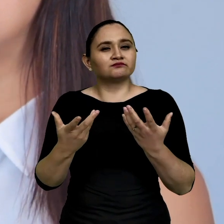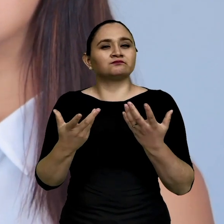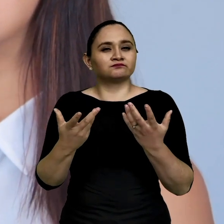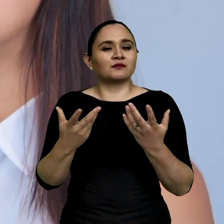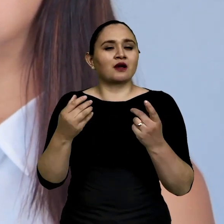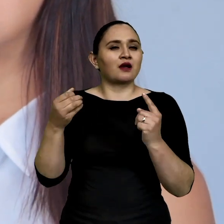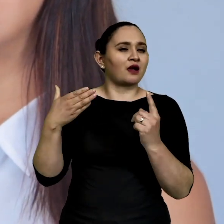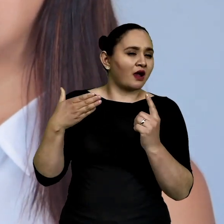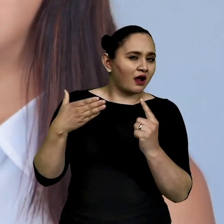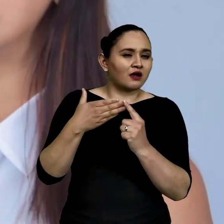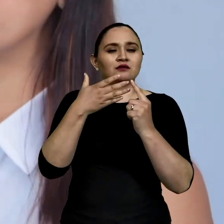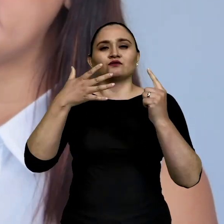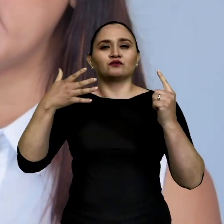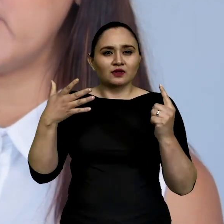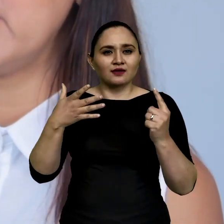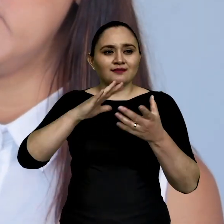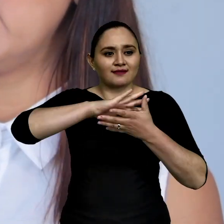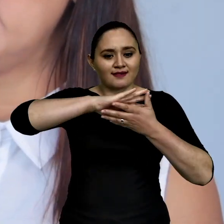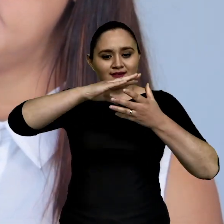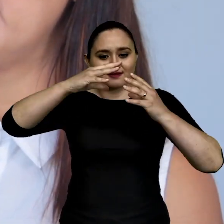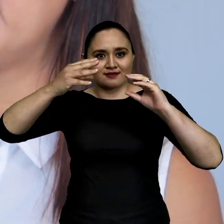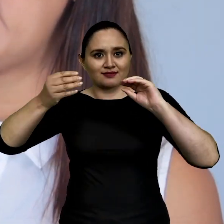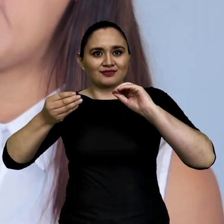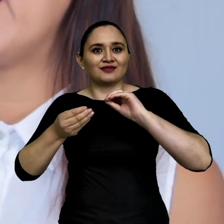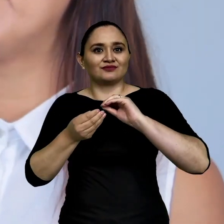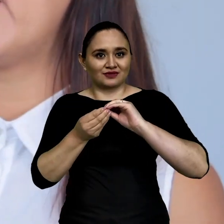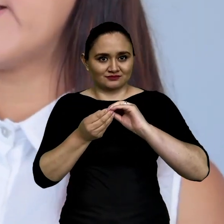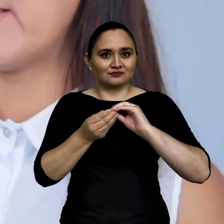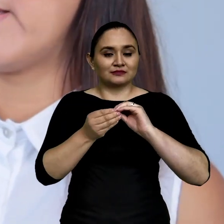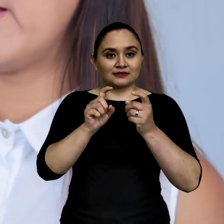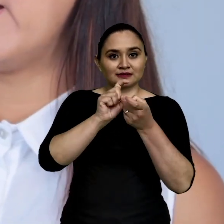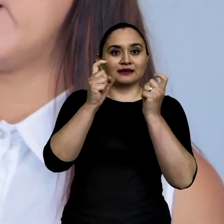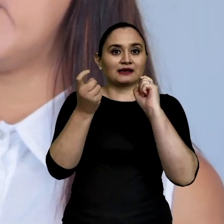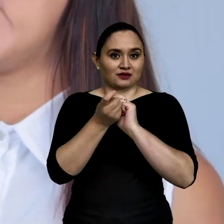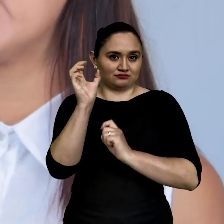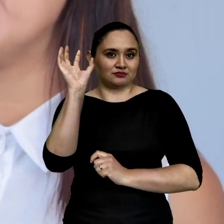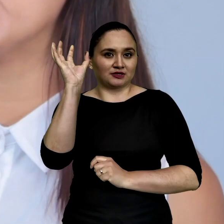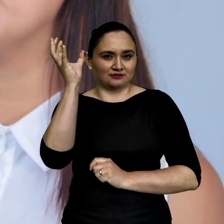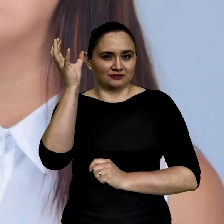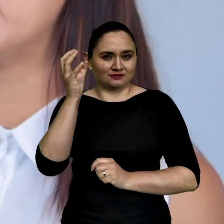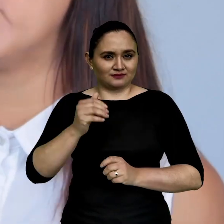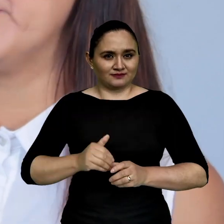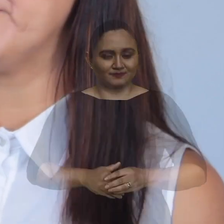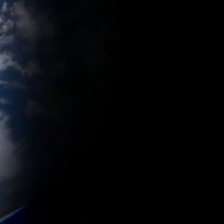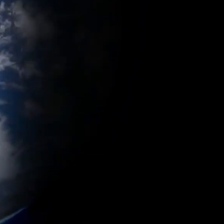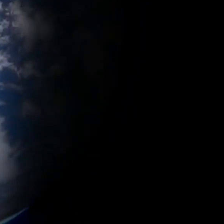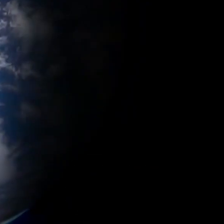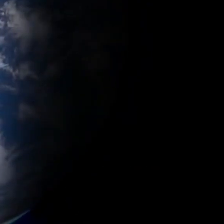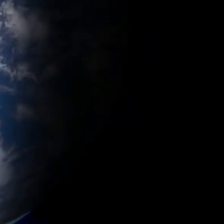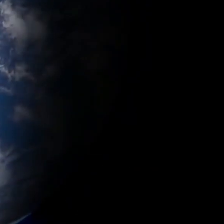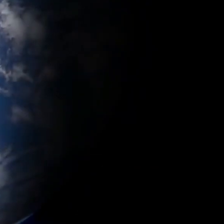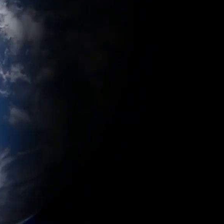afrontar, adaptarse al cambio climático.